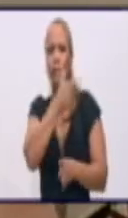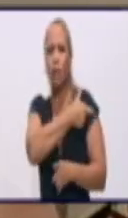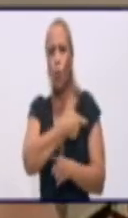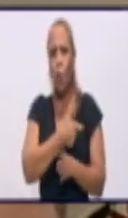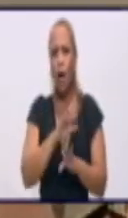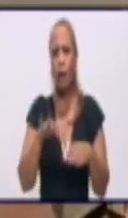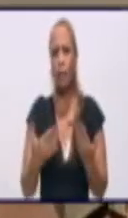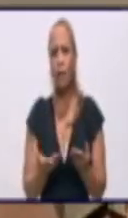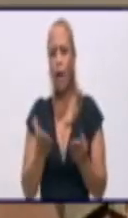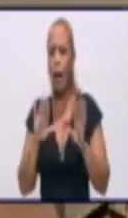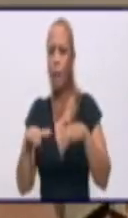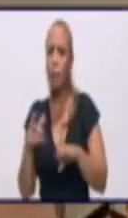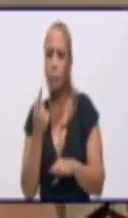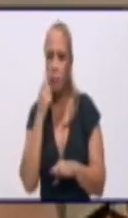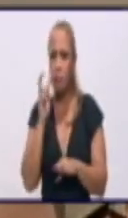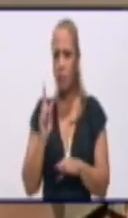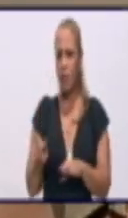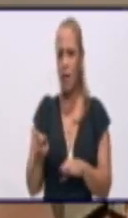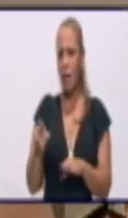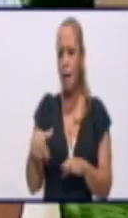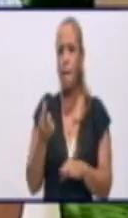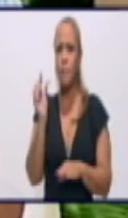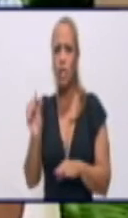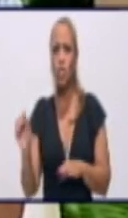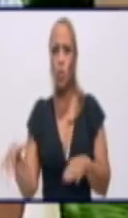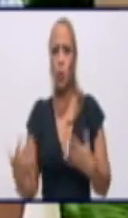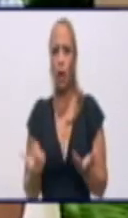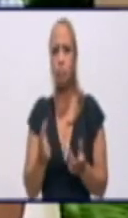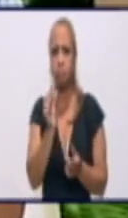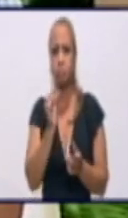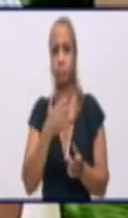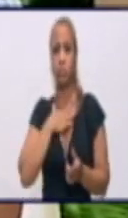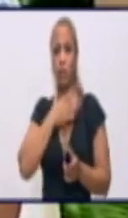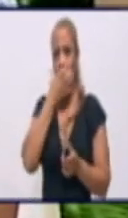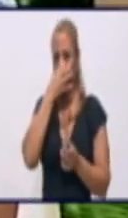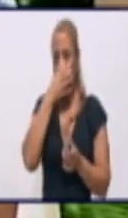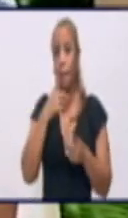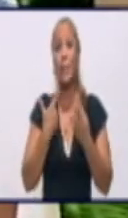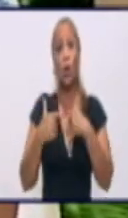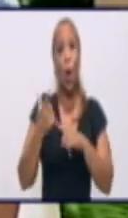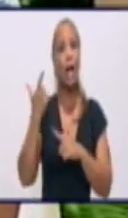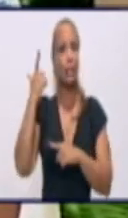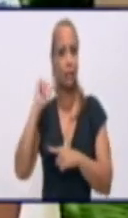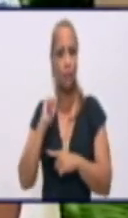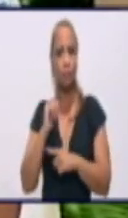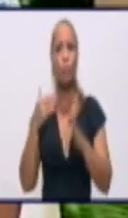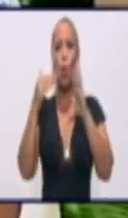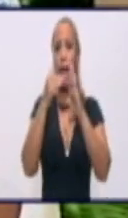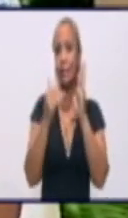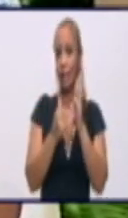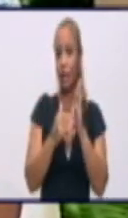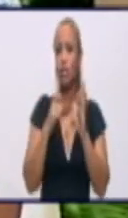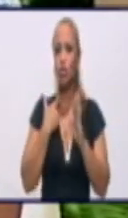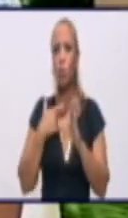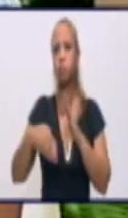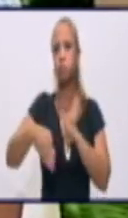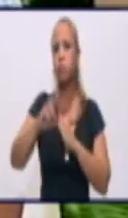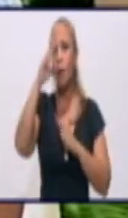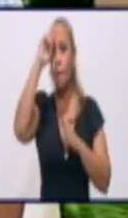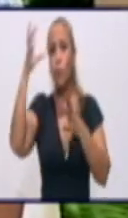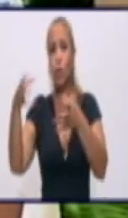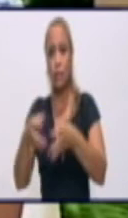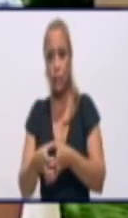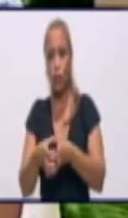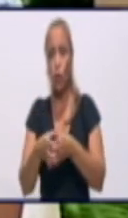apenas veía personas allí en el área respiratorio. Sin embargo, ayer en la tarde yo pasé por el policlínico Jimmy